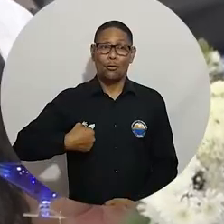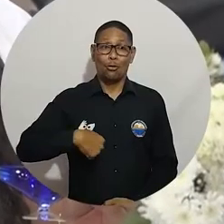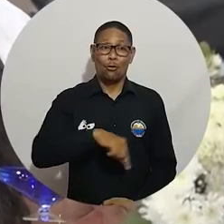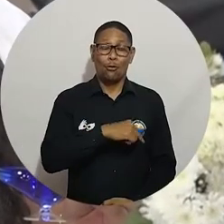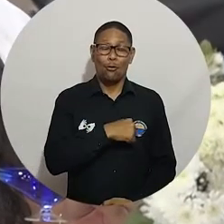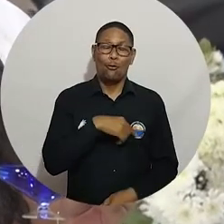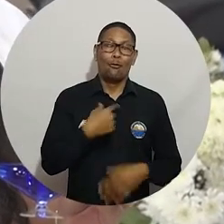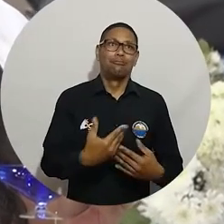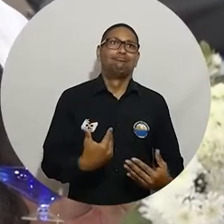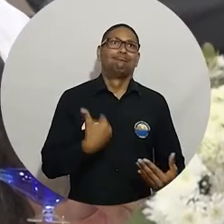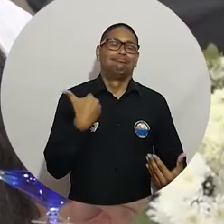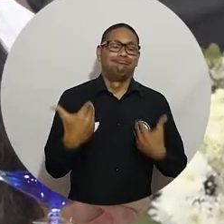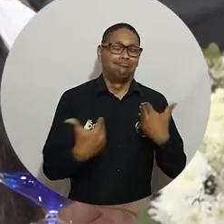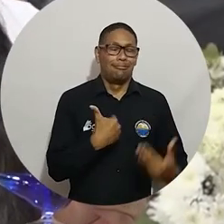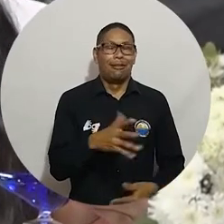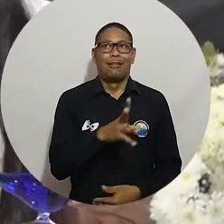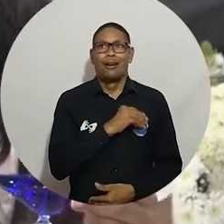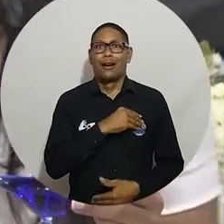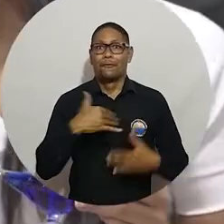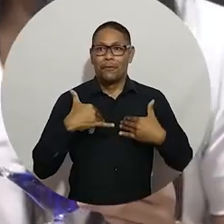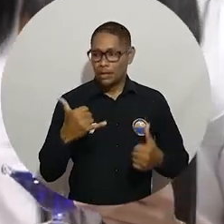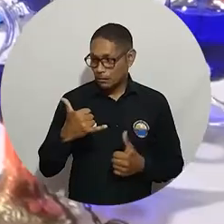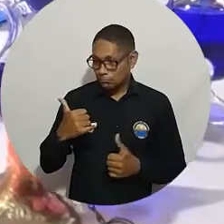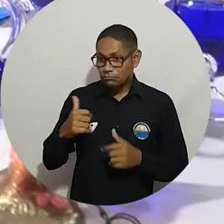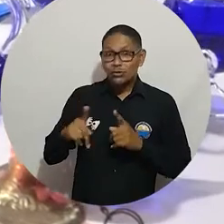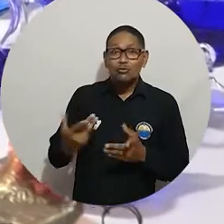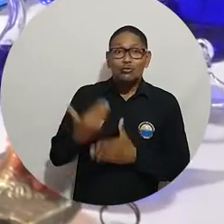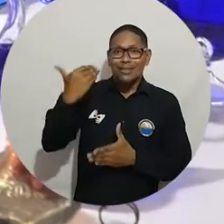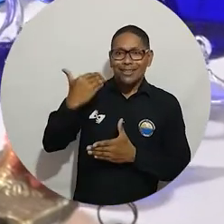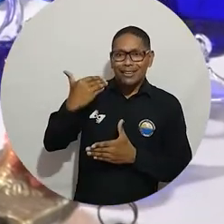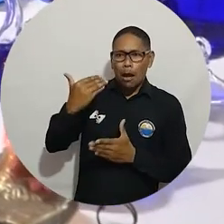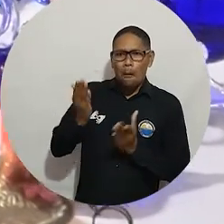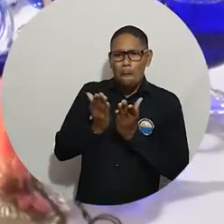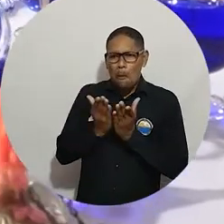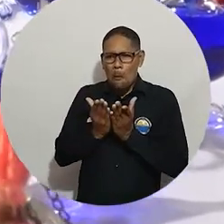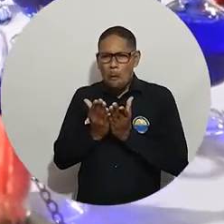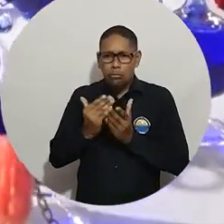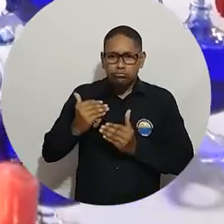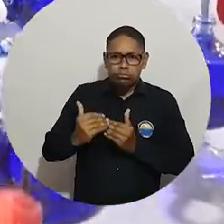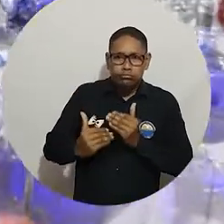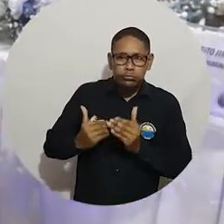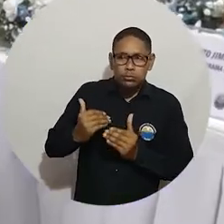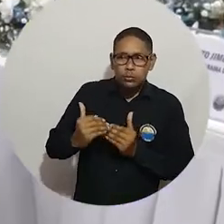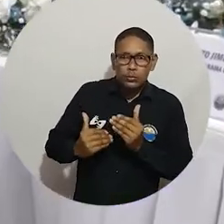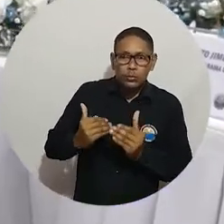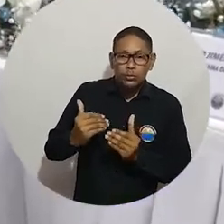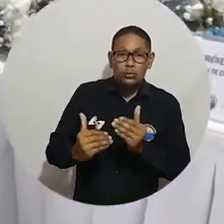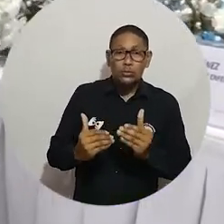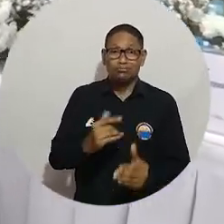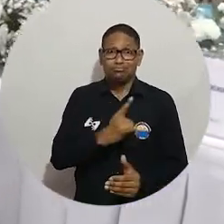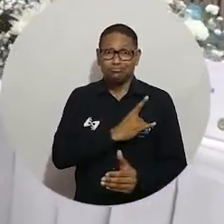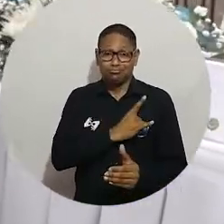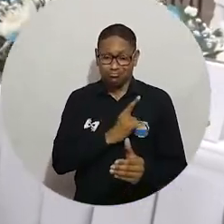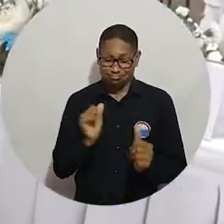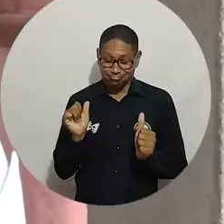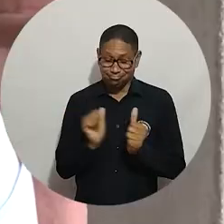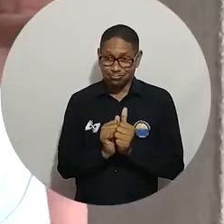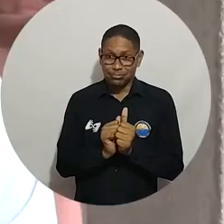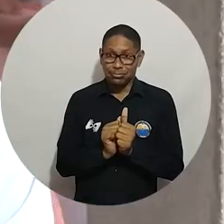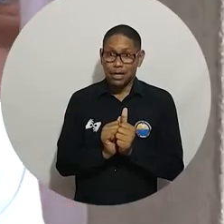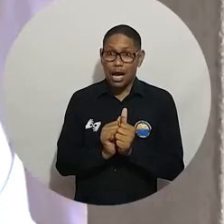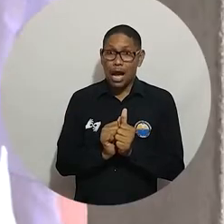Para nosotros es una gran satisfacción que estos estudiantes que iniciaron este programa social que la universidad